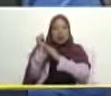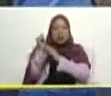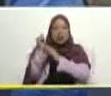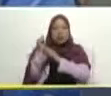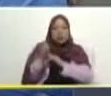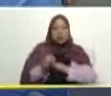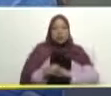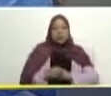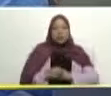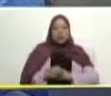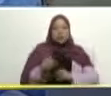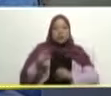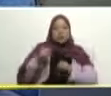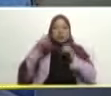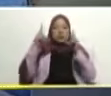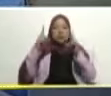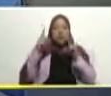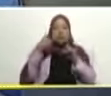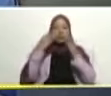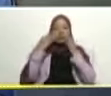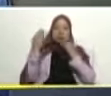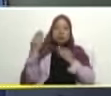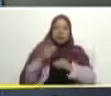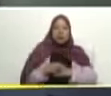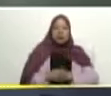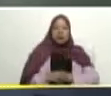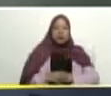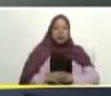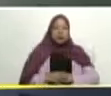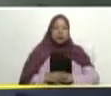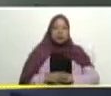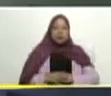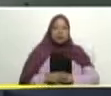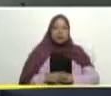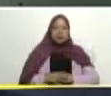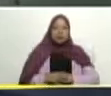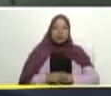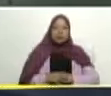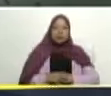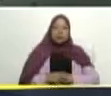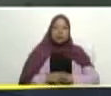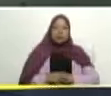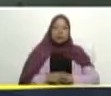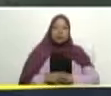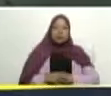impresionante de verdad así como ella